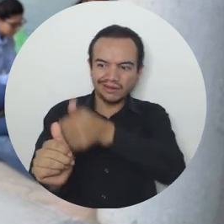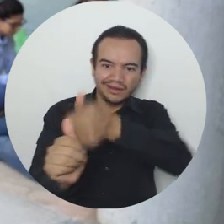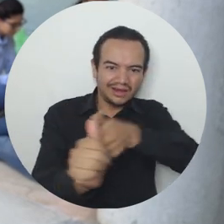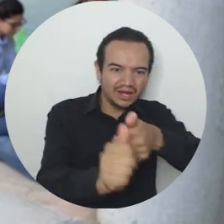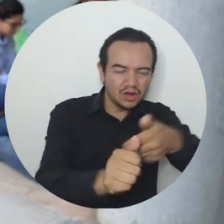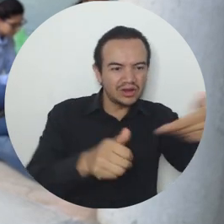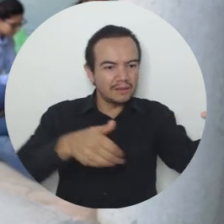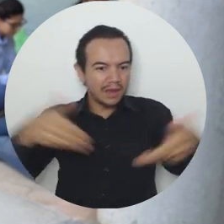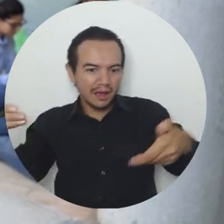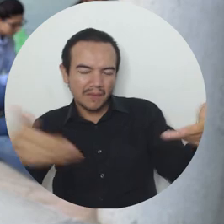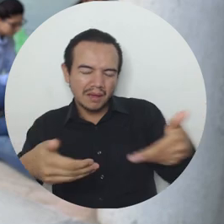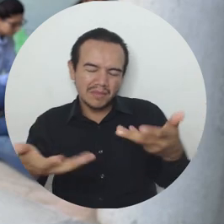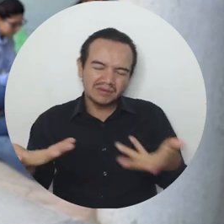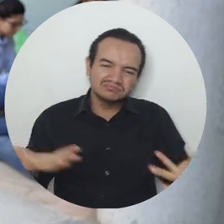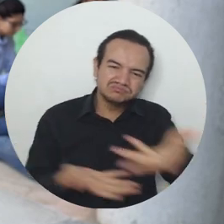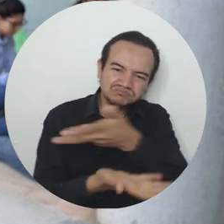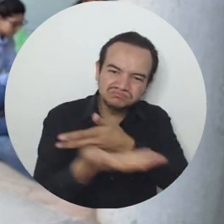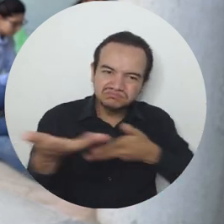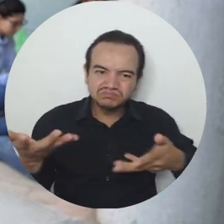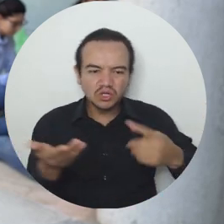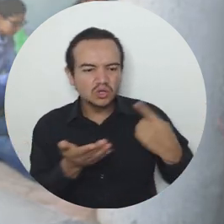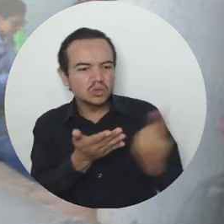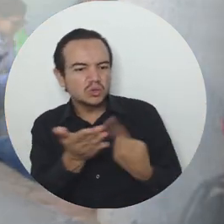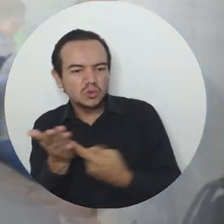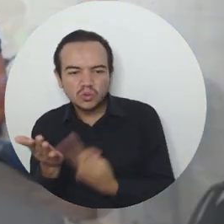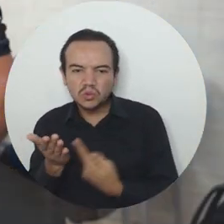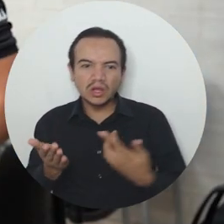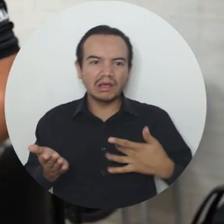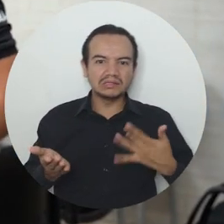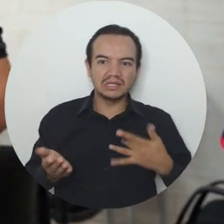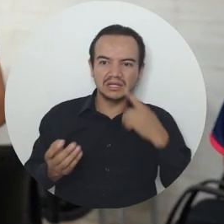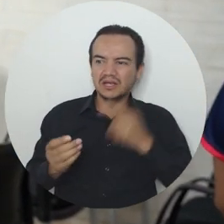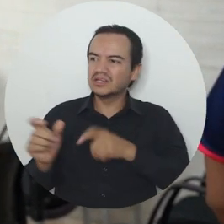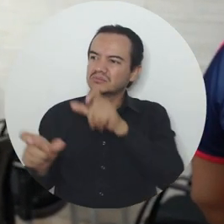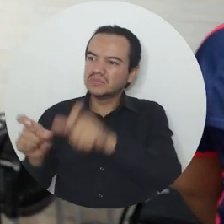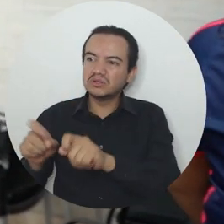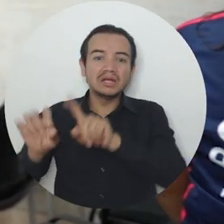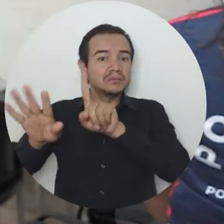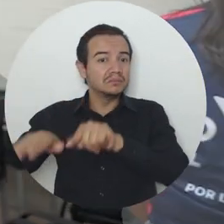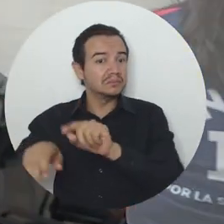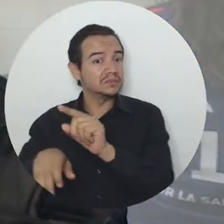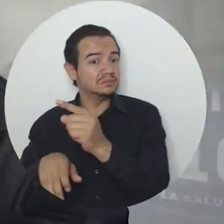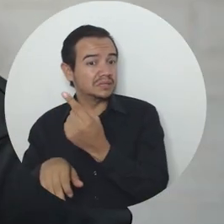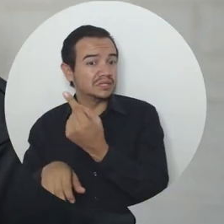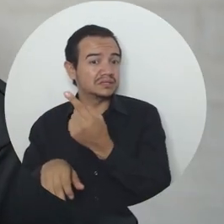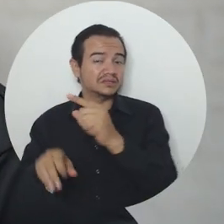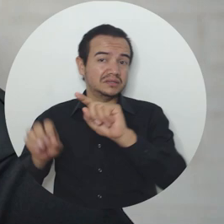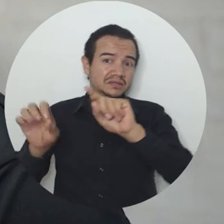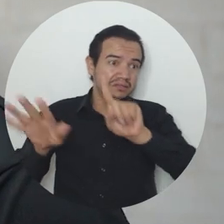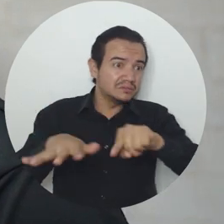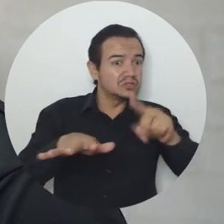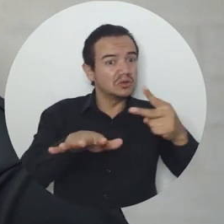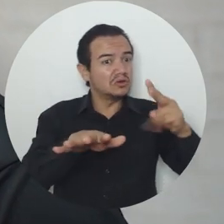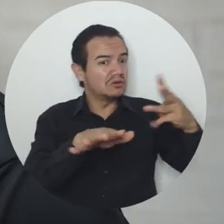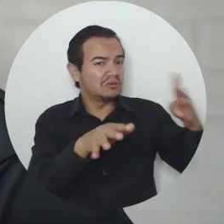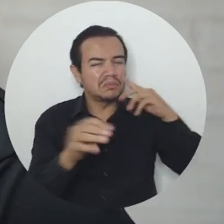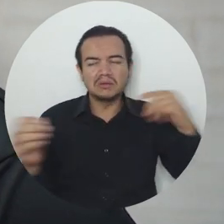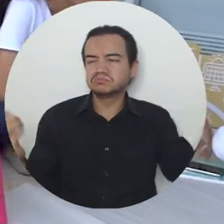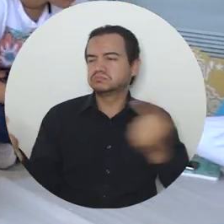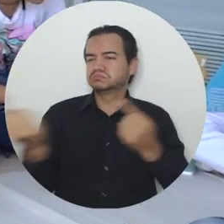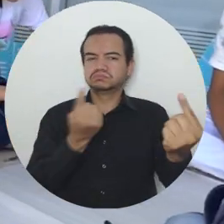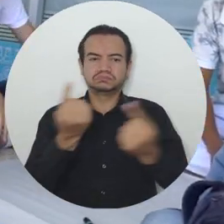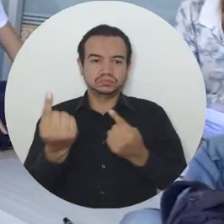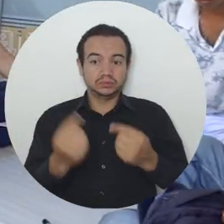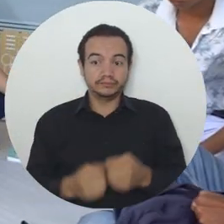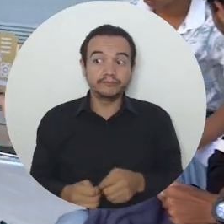ellos puedan colocar sus ideas, que podamos discutirlas, que podamos debatirlas entre todos. Tenemos chicos de primer semestre y el resto de los semestres también.